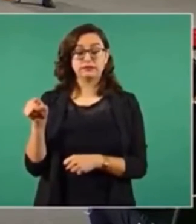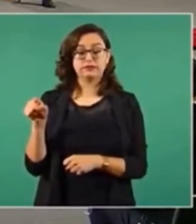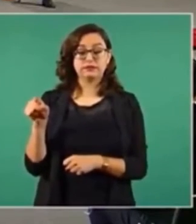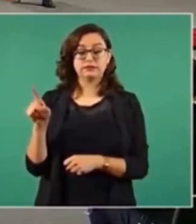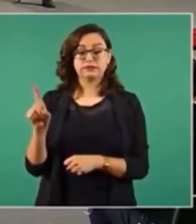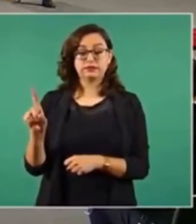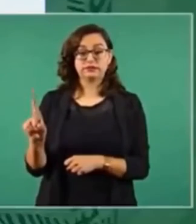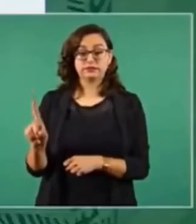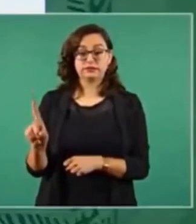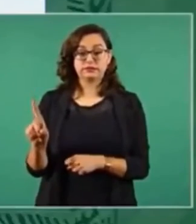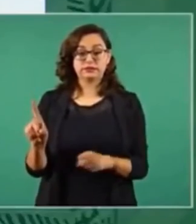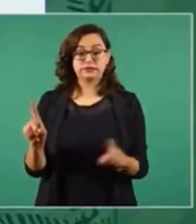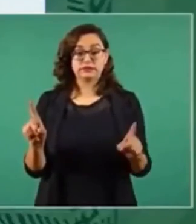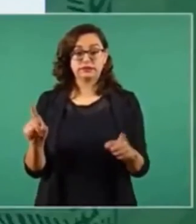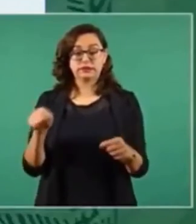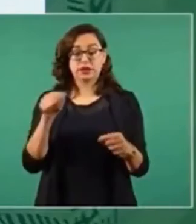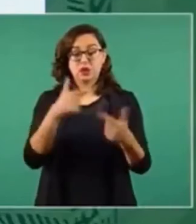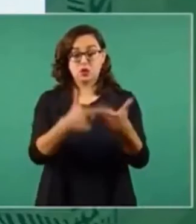el el pan